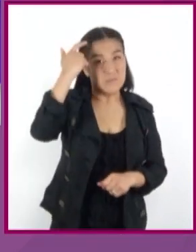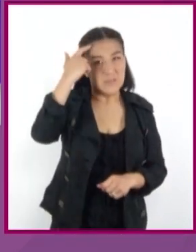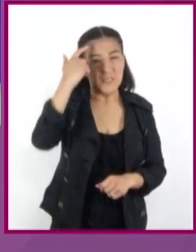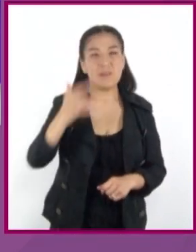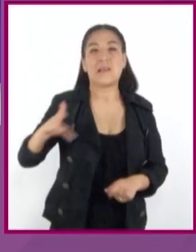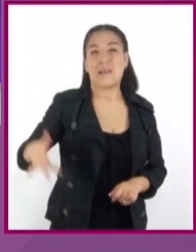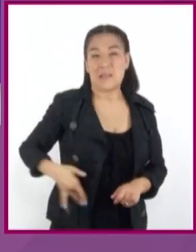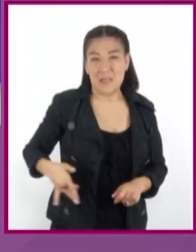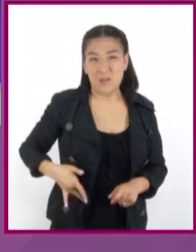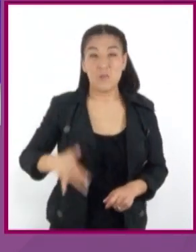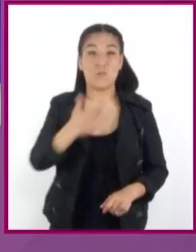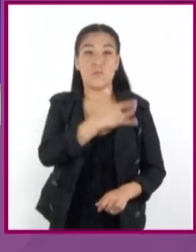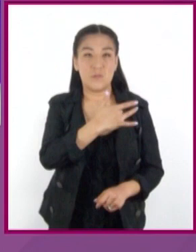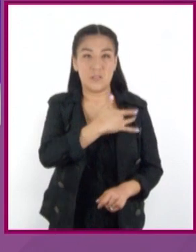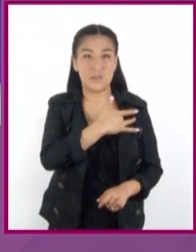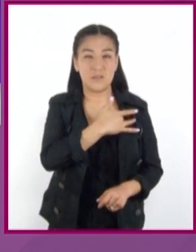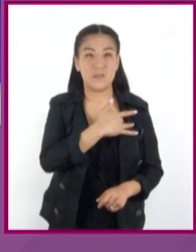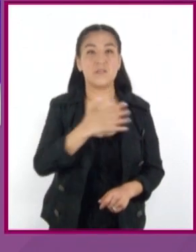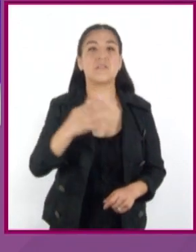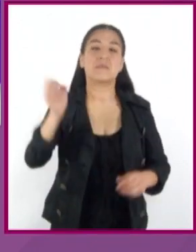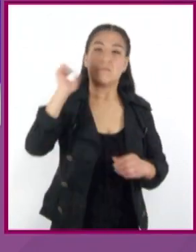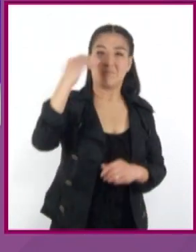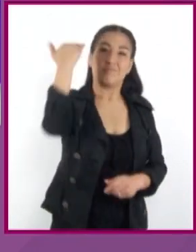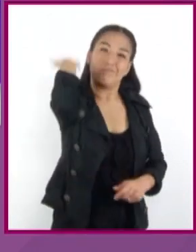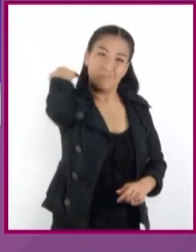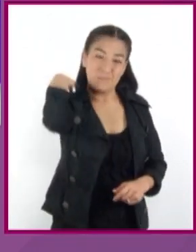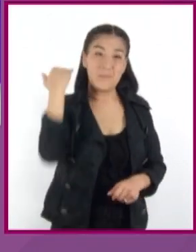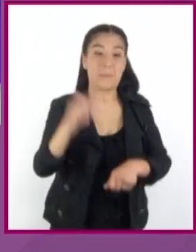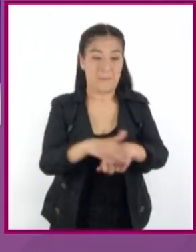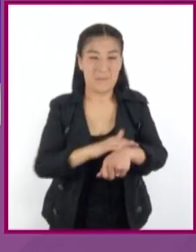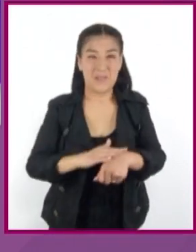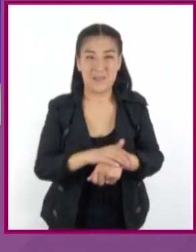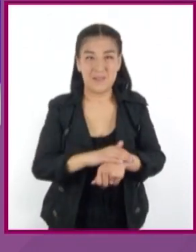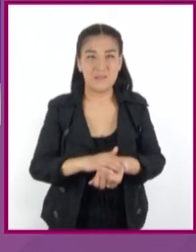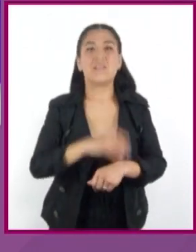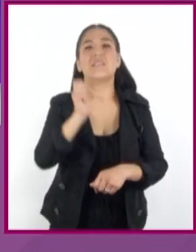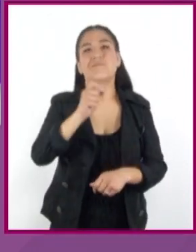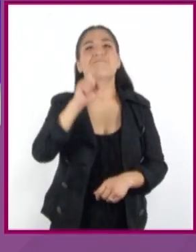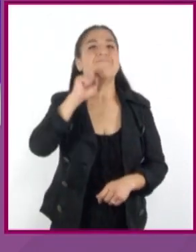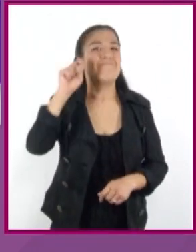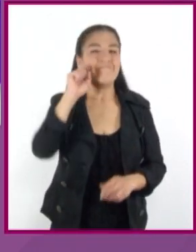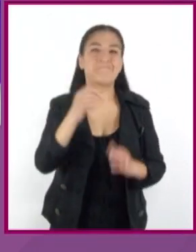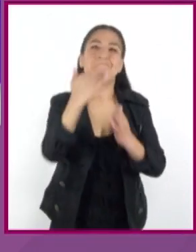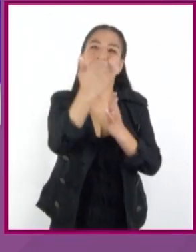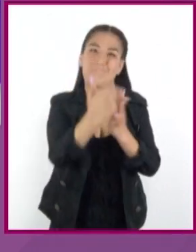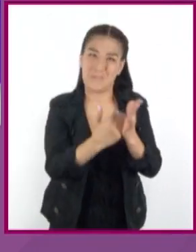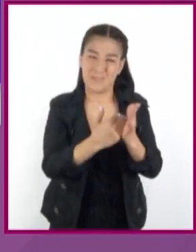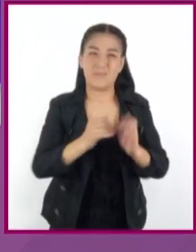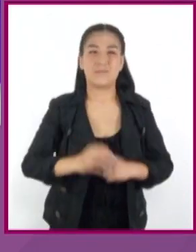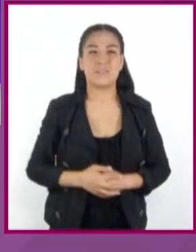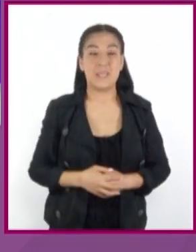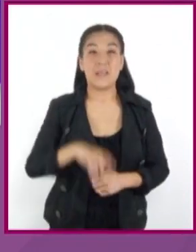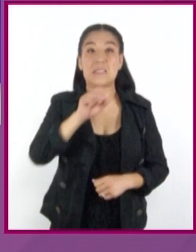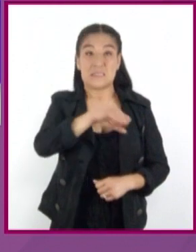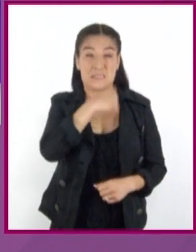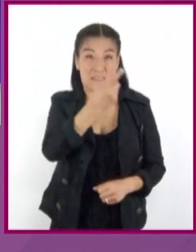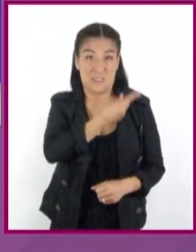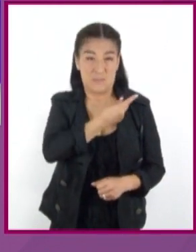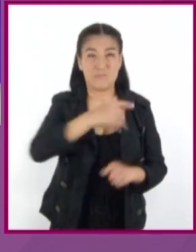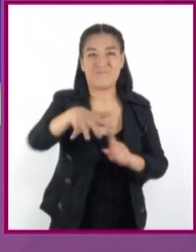hígado, corazón, vías respiratorias, la piel y el rendimiento sexual. Respecto a la salud social,